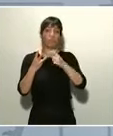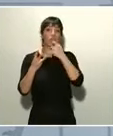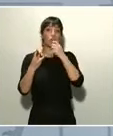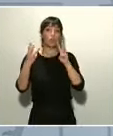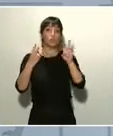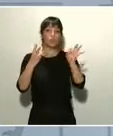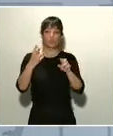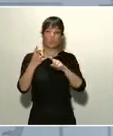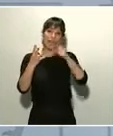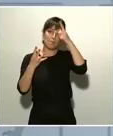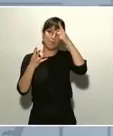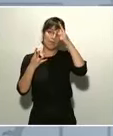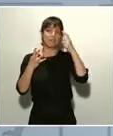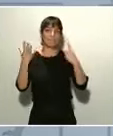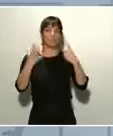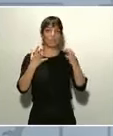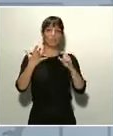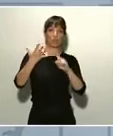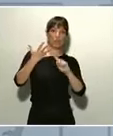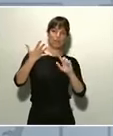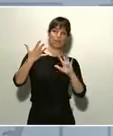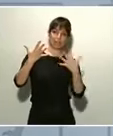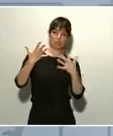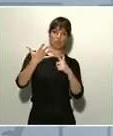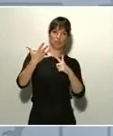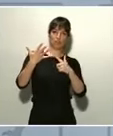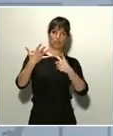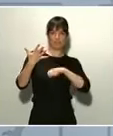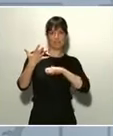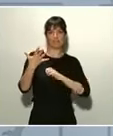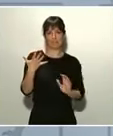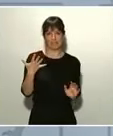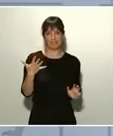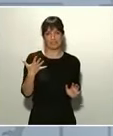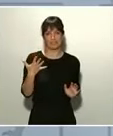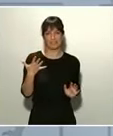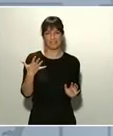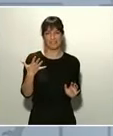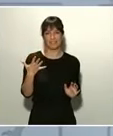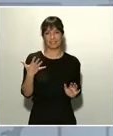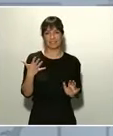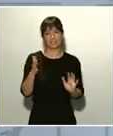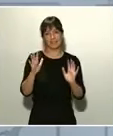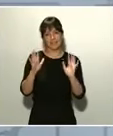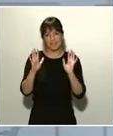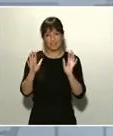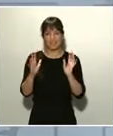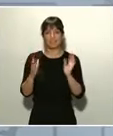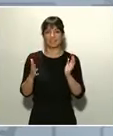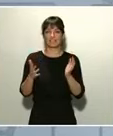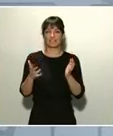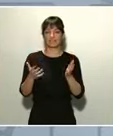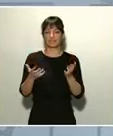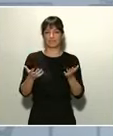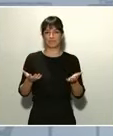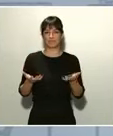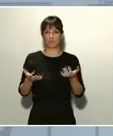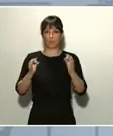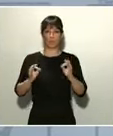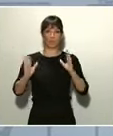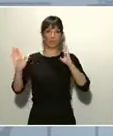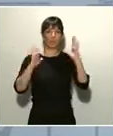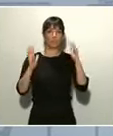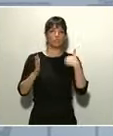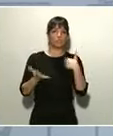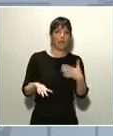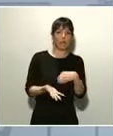6%. Así que permítanme que en este punto exprese, medio de los momentos de incertidumbre que vivimos,